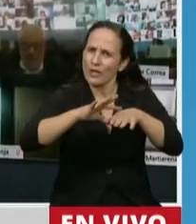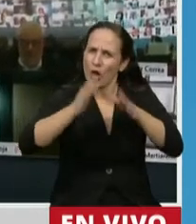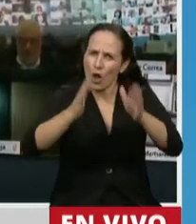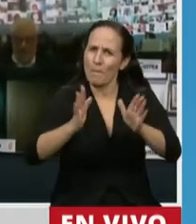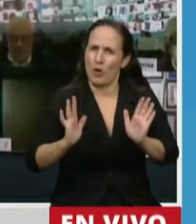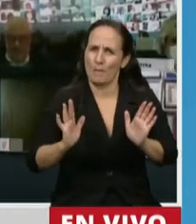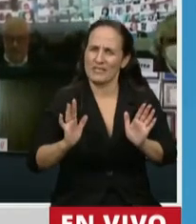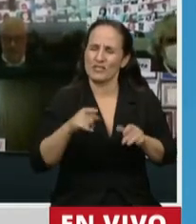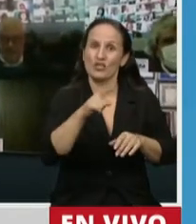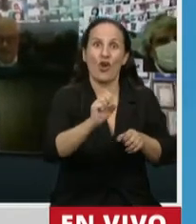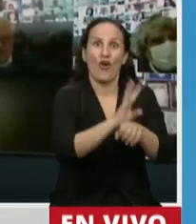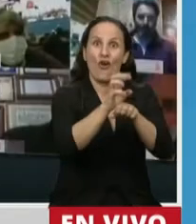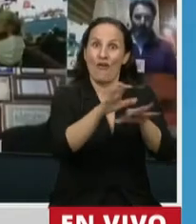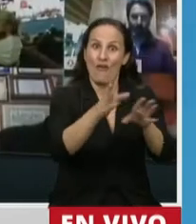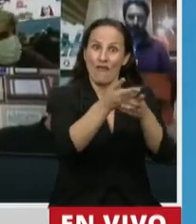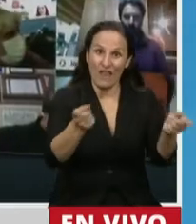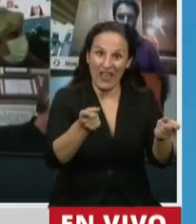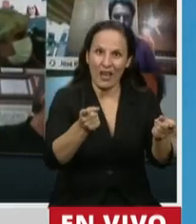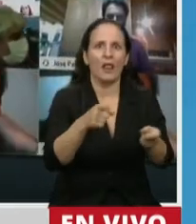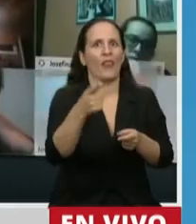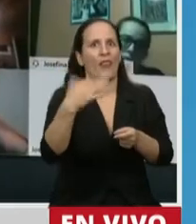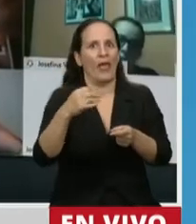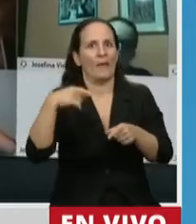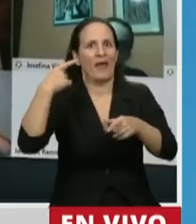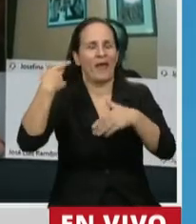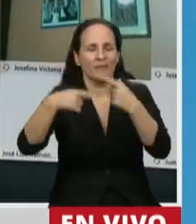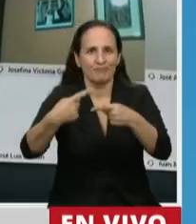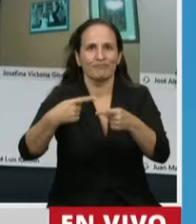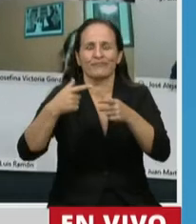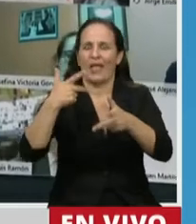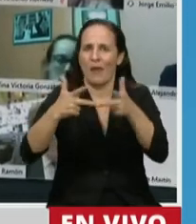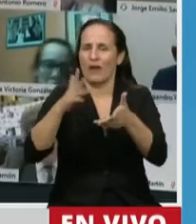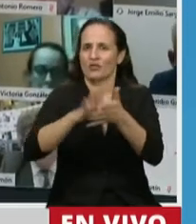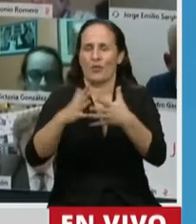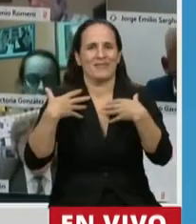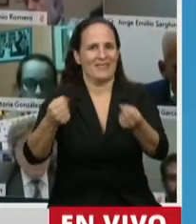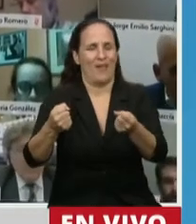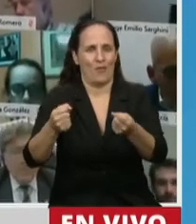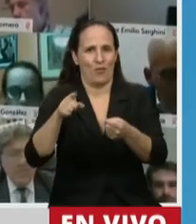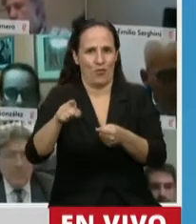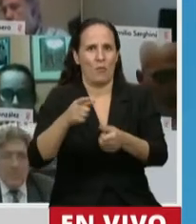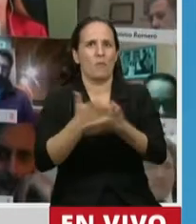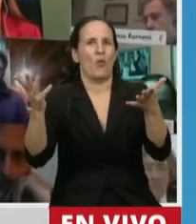que hacía referencia a la diputada Camaño, sean temas de agenda para garantizar el acceso a la salud pública.